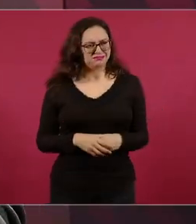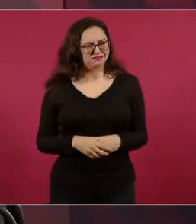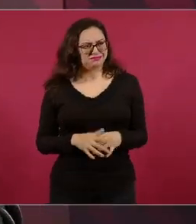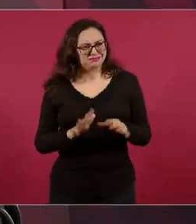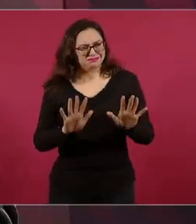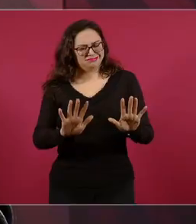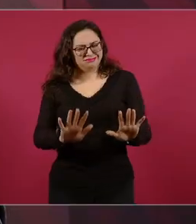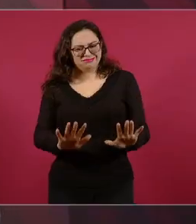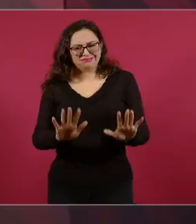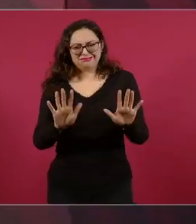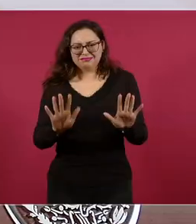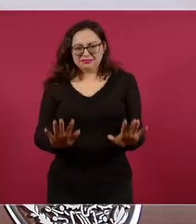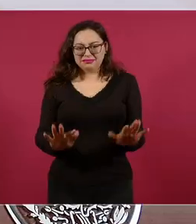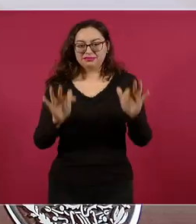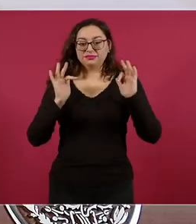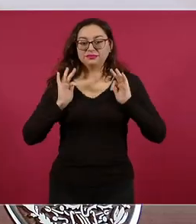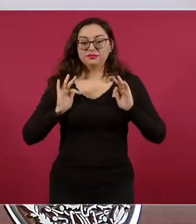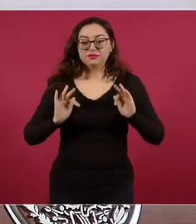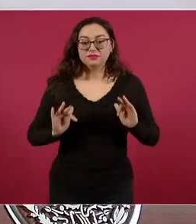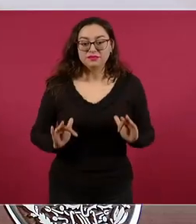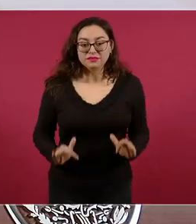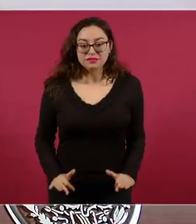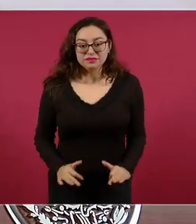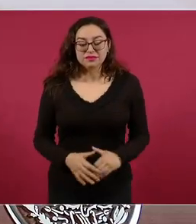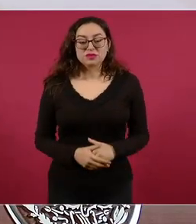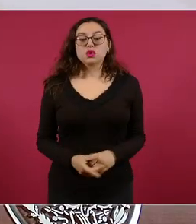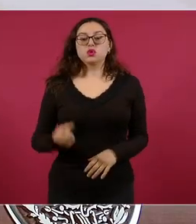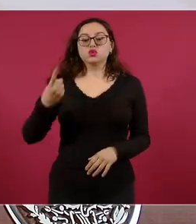auténticos demócratas,